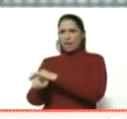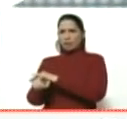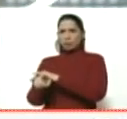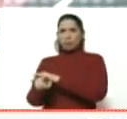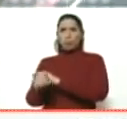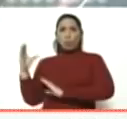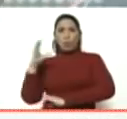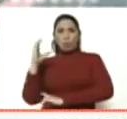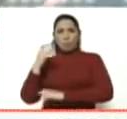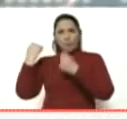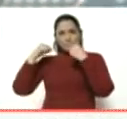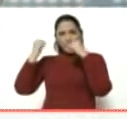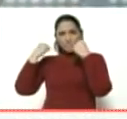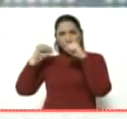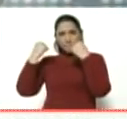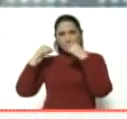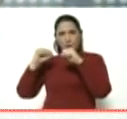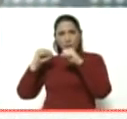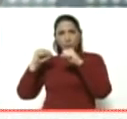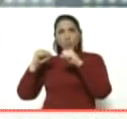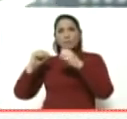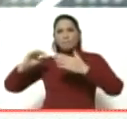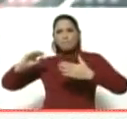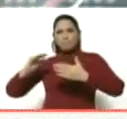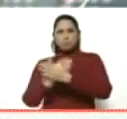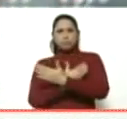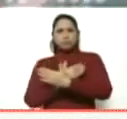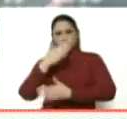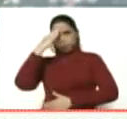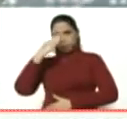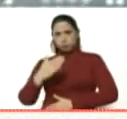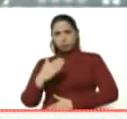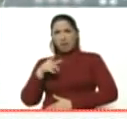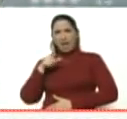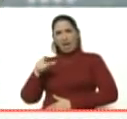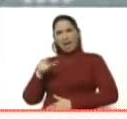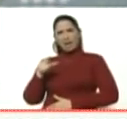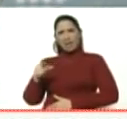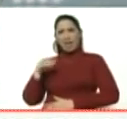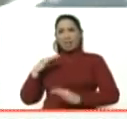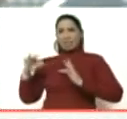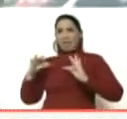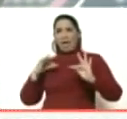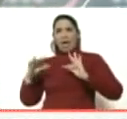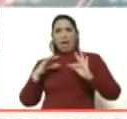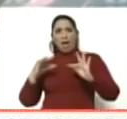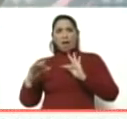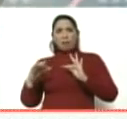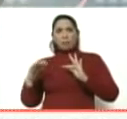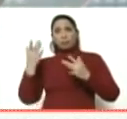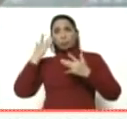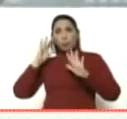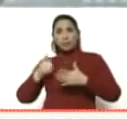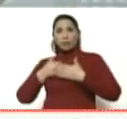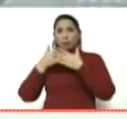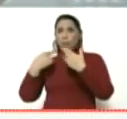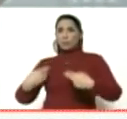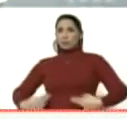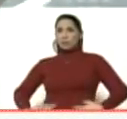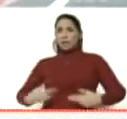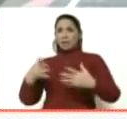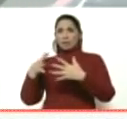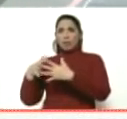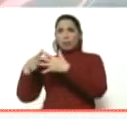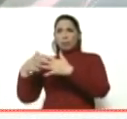Guajira con la intención de forzar por vía militar aquel famoso show de la entrada de la supuesta ayuda humanitaria de los Estados